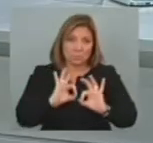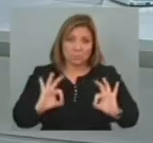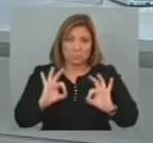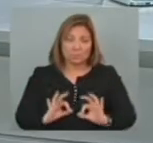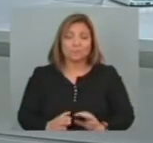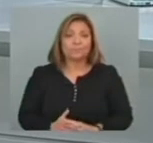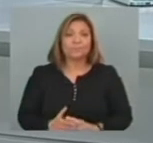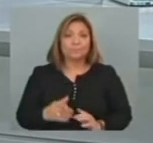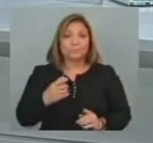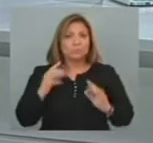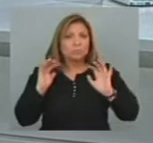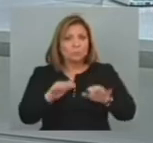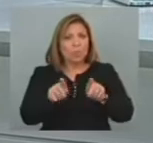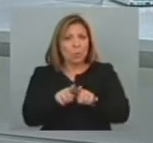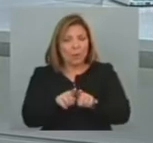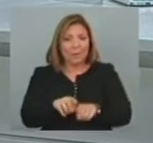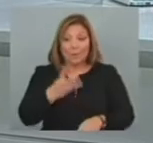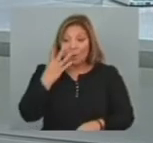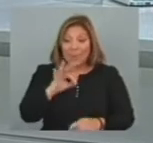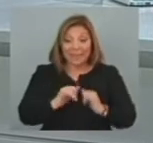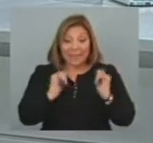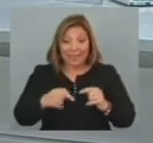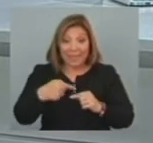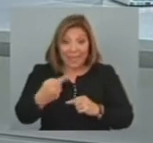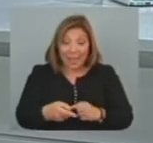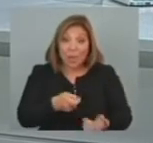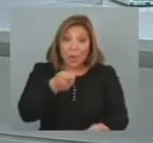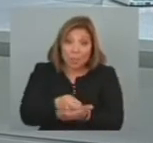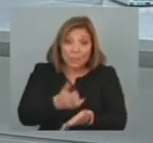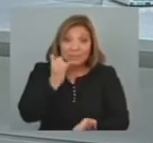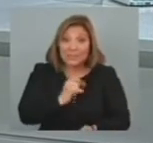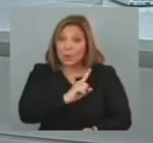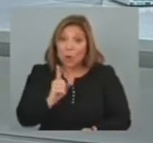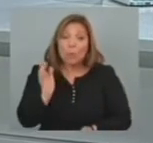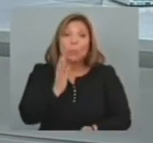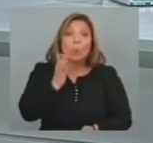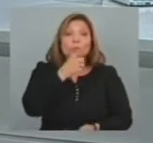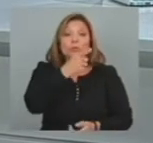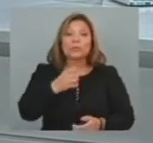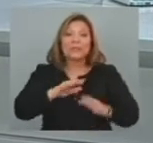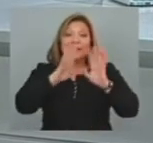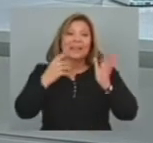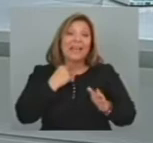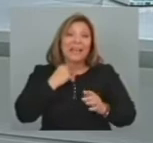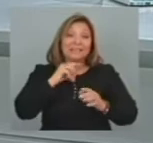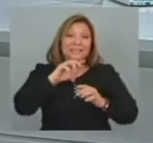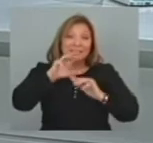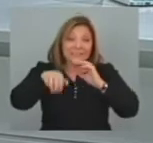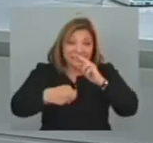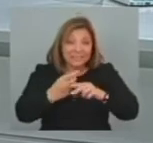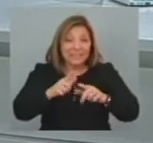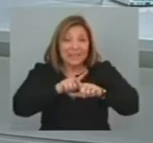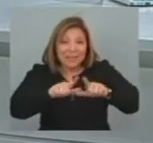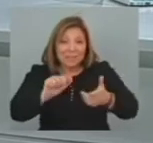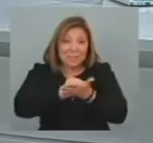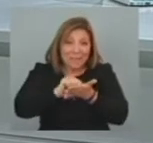Y en 40 días Se sabrá Si Argentina Comprará La producción De la planta Regasificadora Que se va